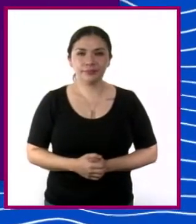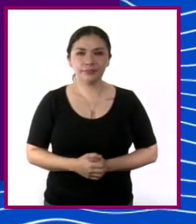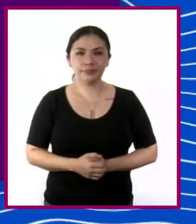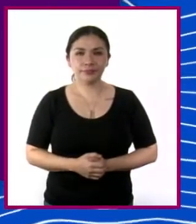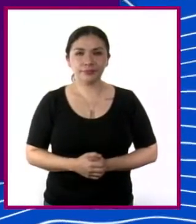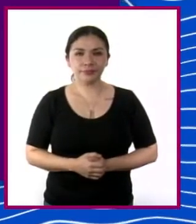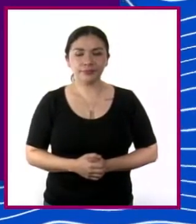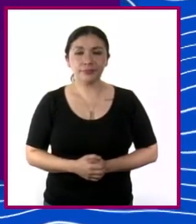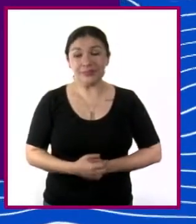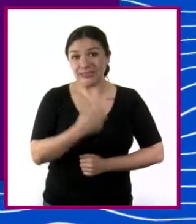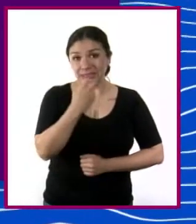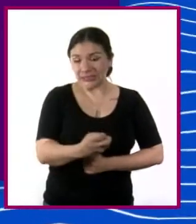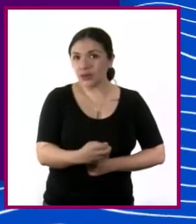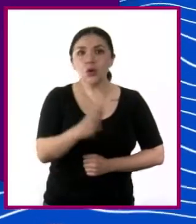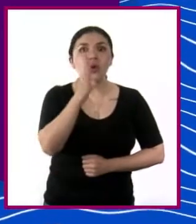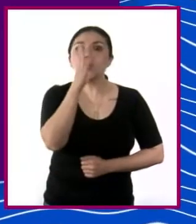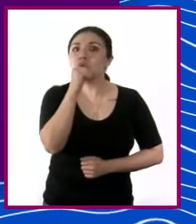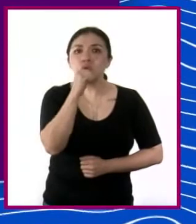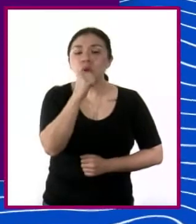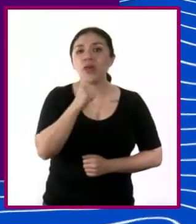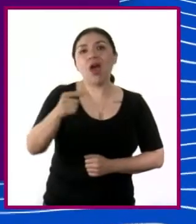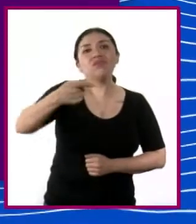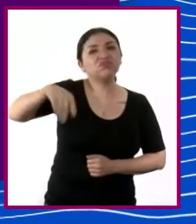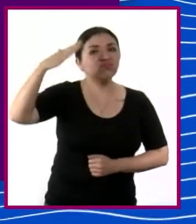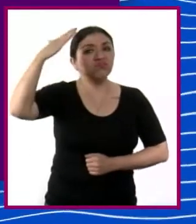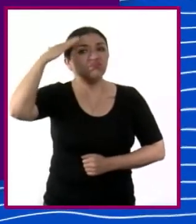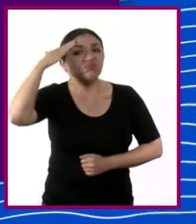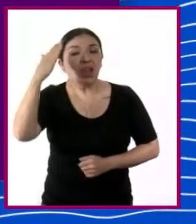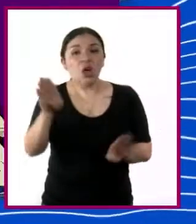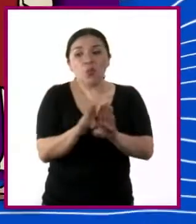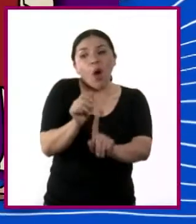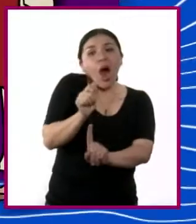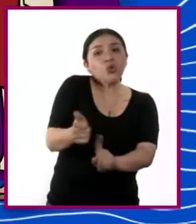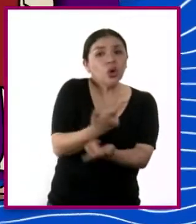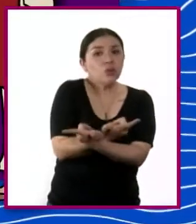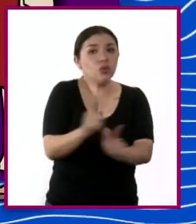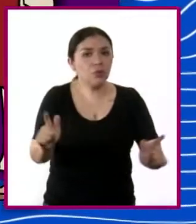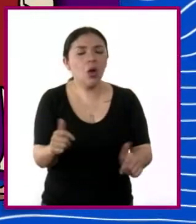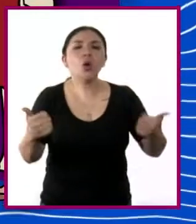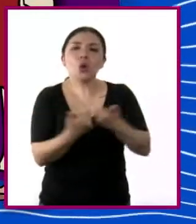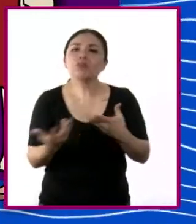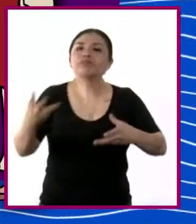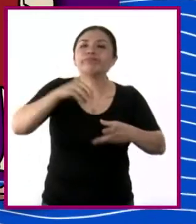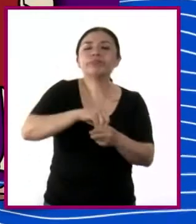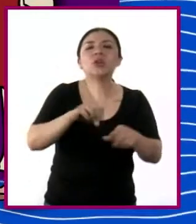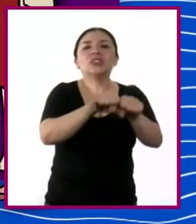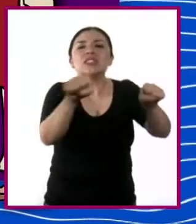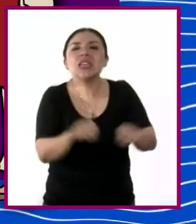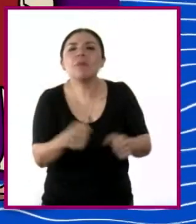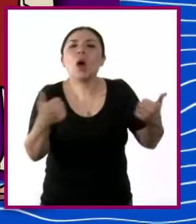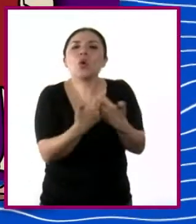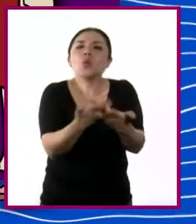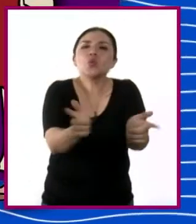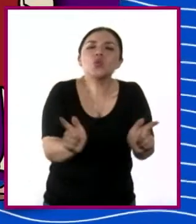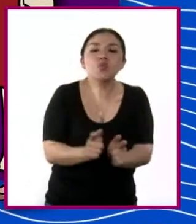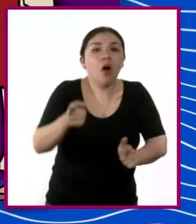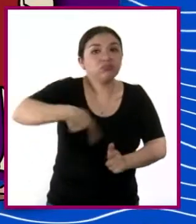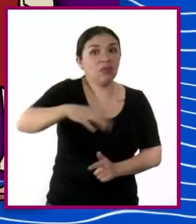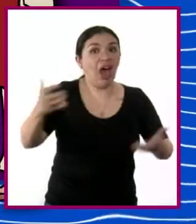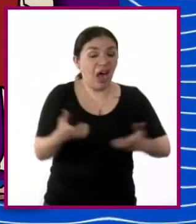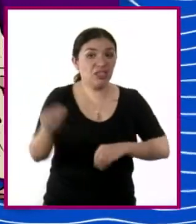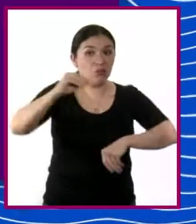Al limitar la autonomía de los caudillos e introducir al sistema grupos obreros y campesinos como actores